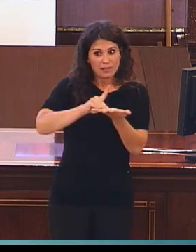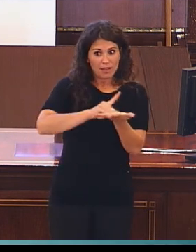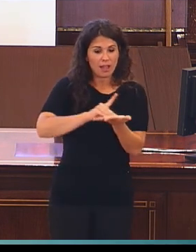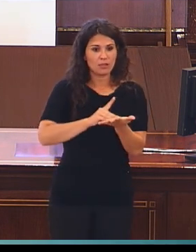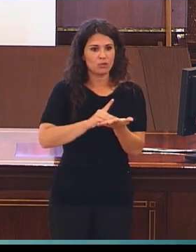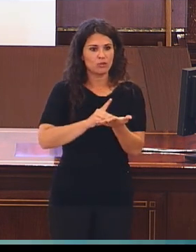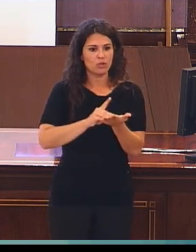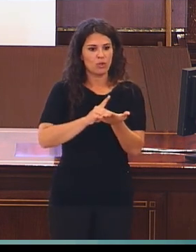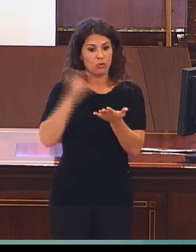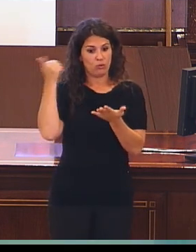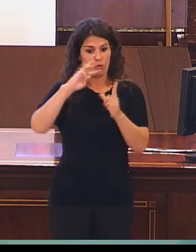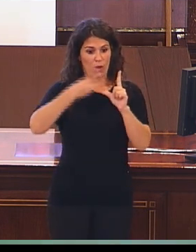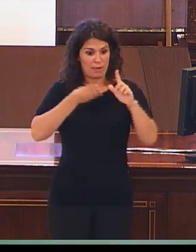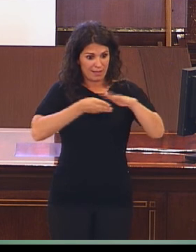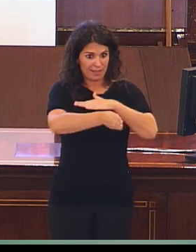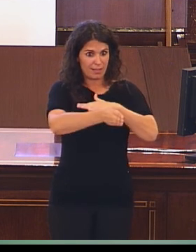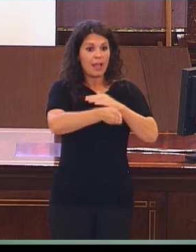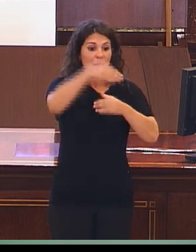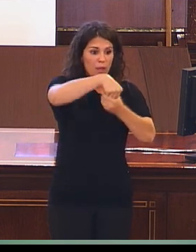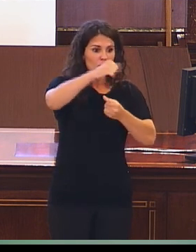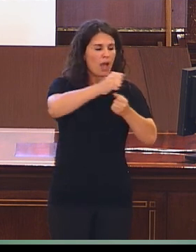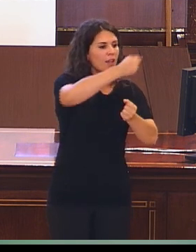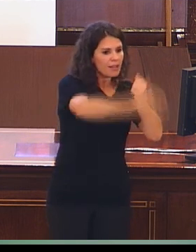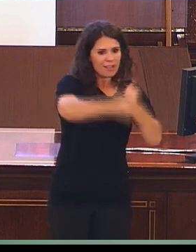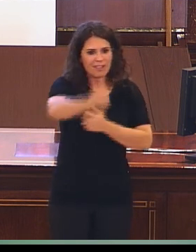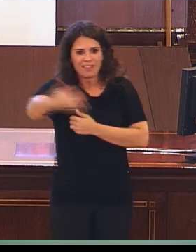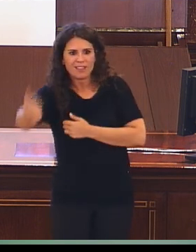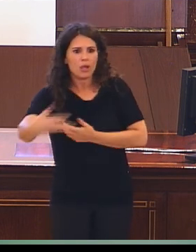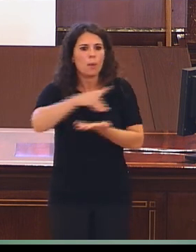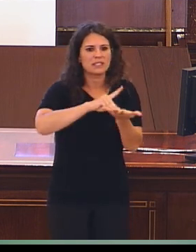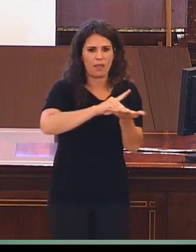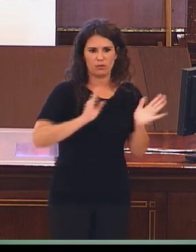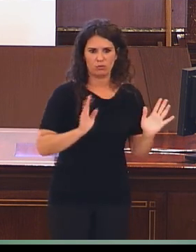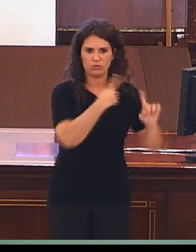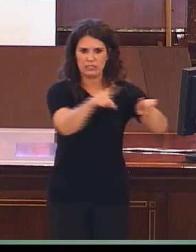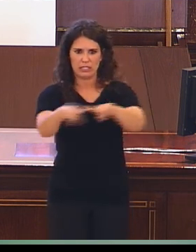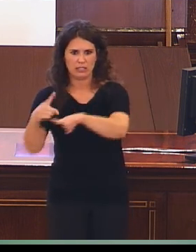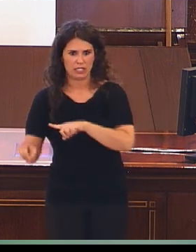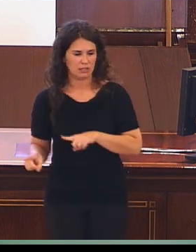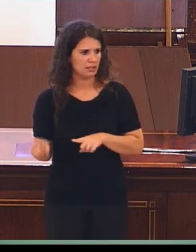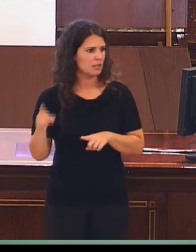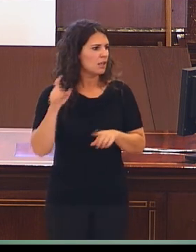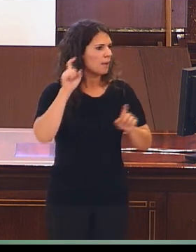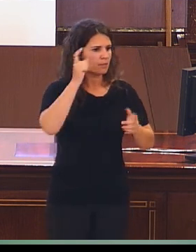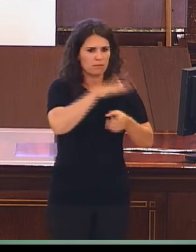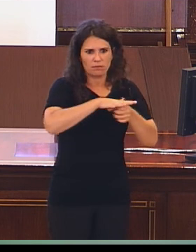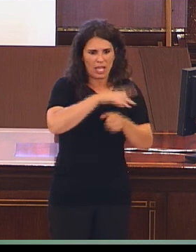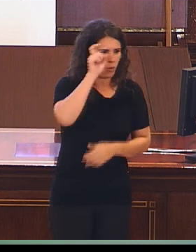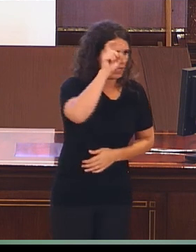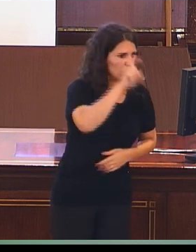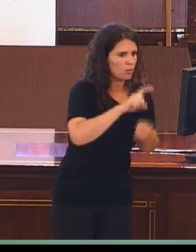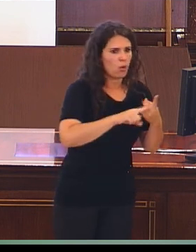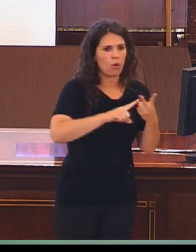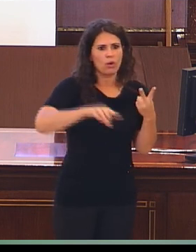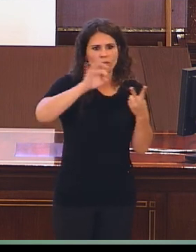conjunto de bases de datos. Hay más campos de interés, no solo en lo educativo, sino que en ella se incluyen